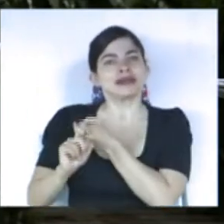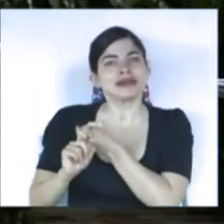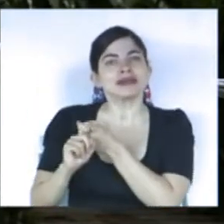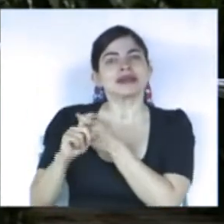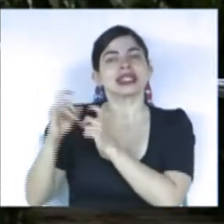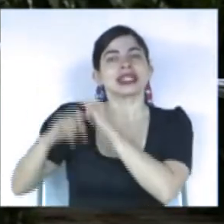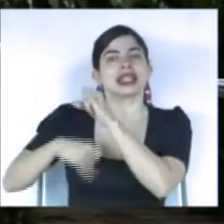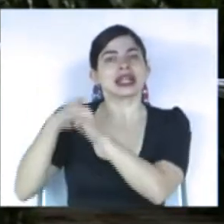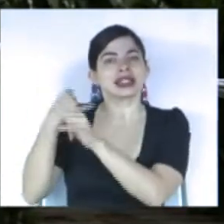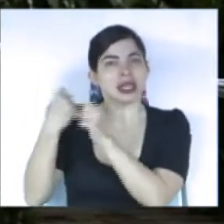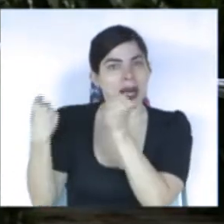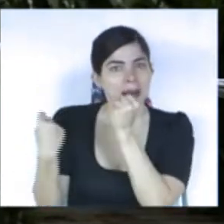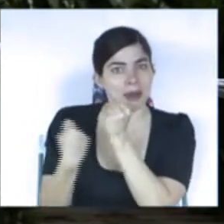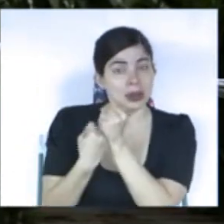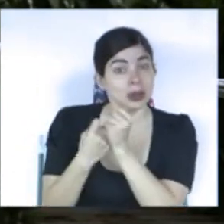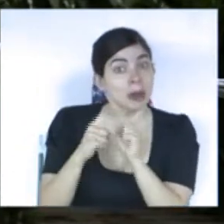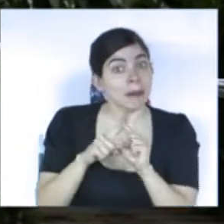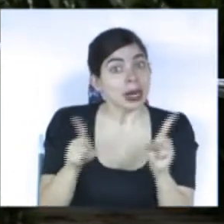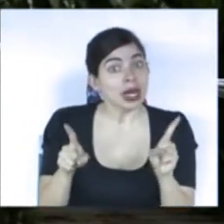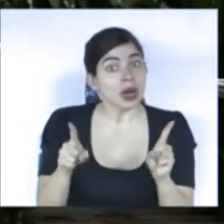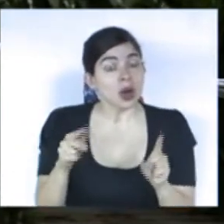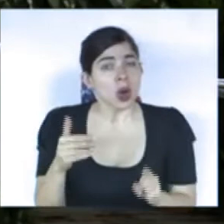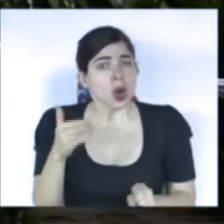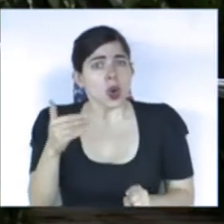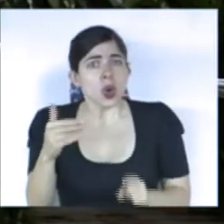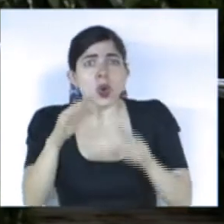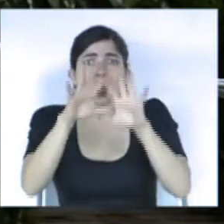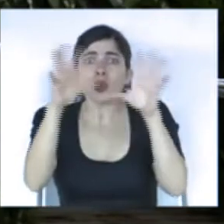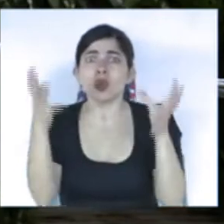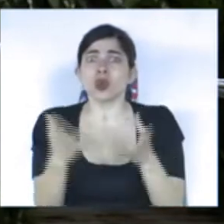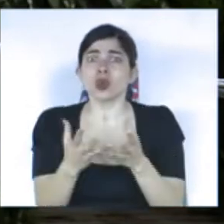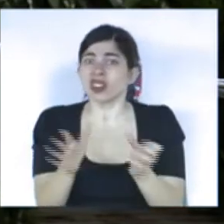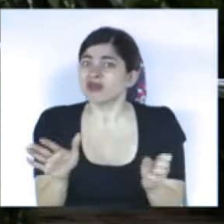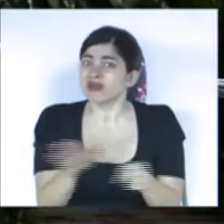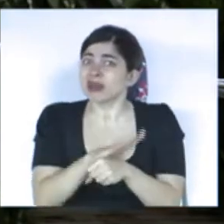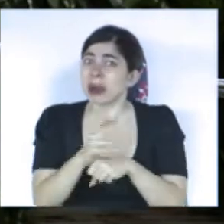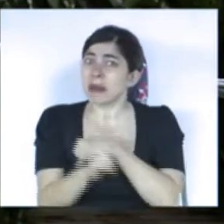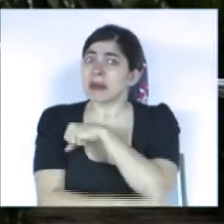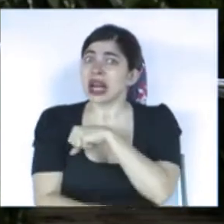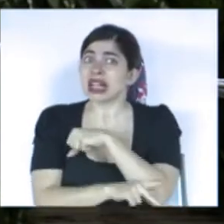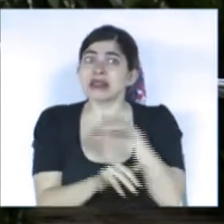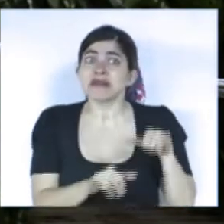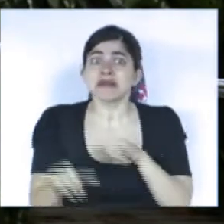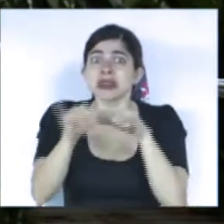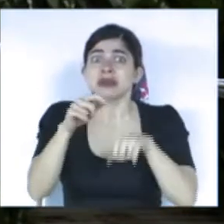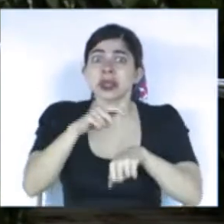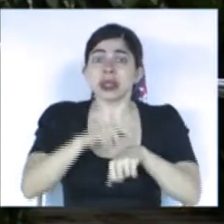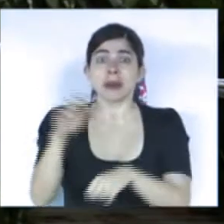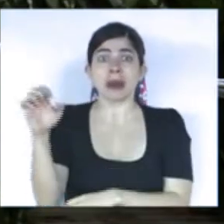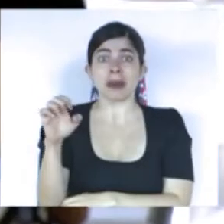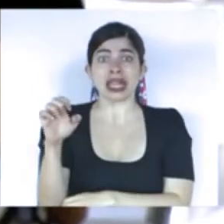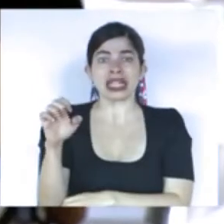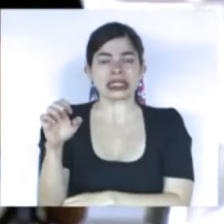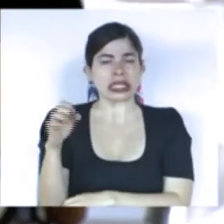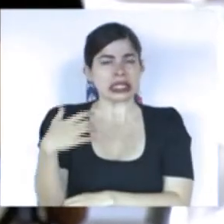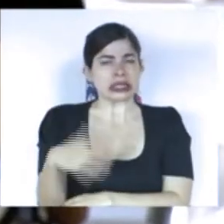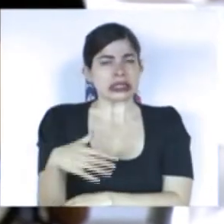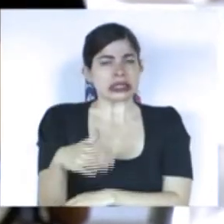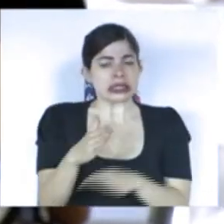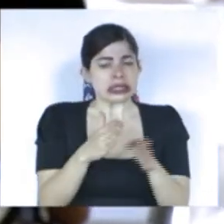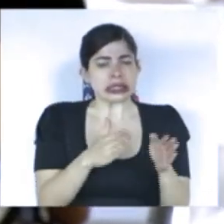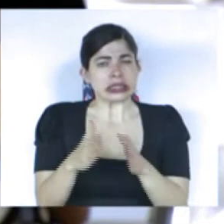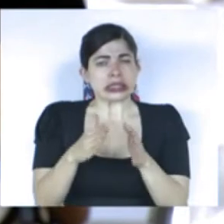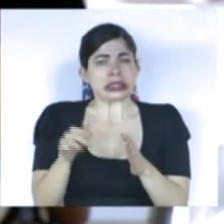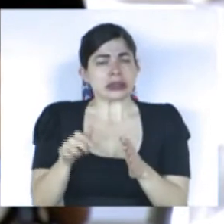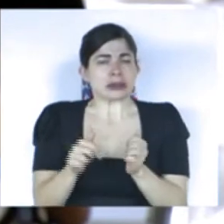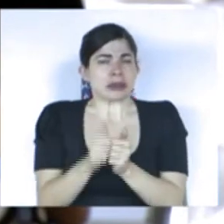internacional. Pero en un mundo donde todos los países estamos manejando una emergencia la situación logística se vuelve